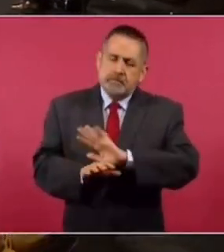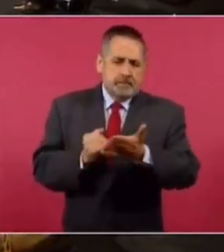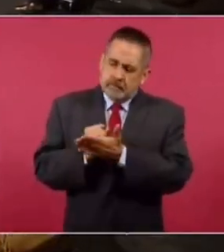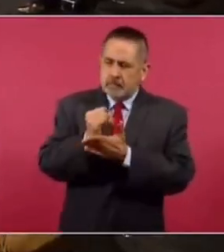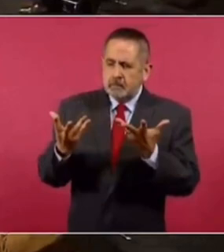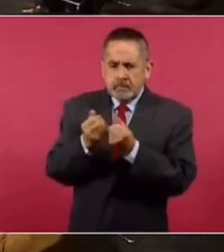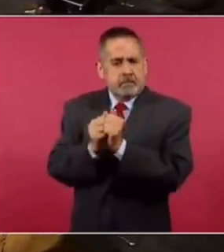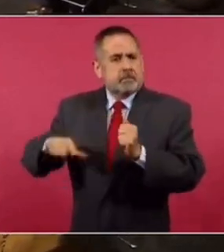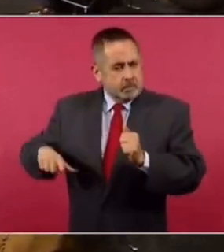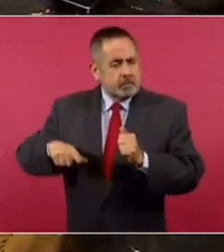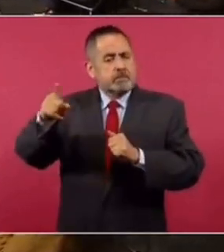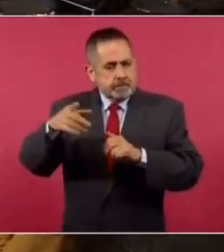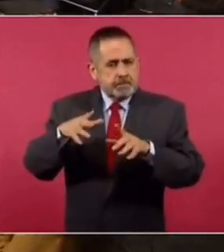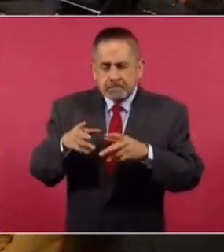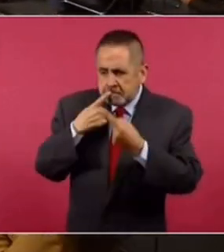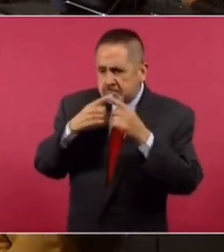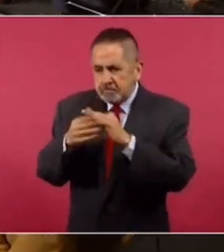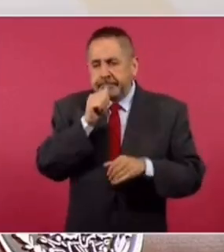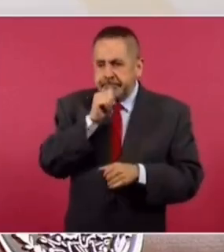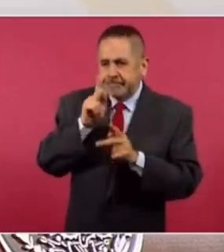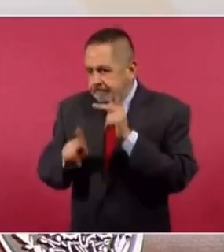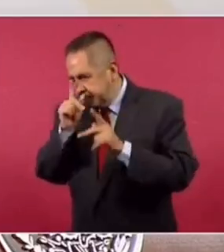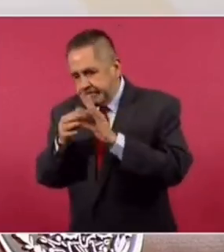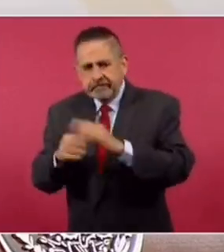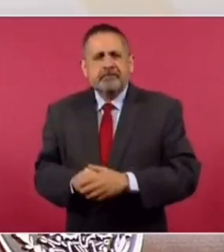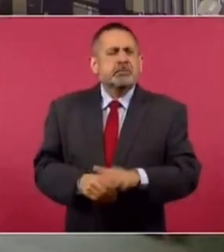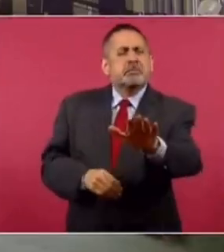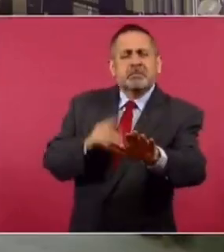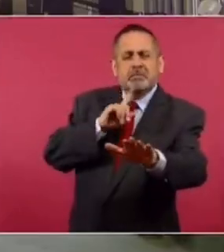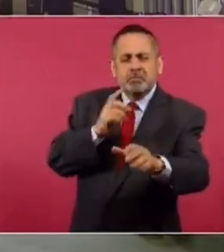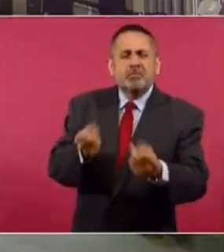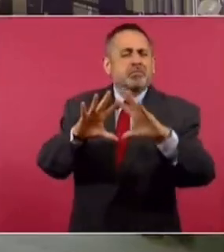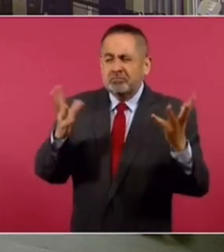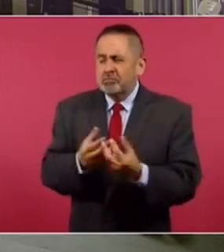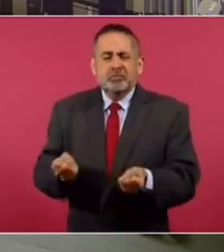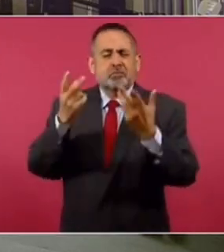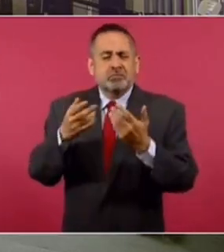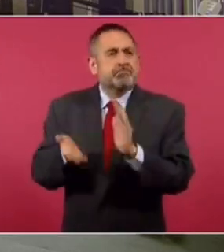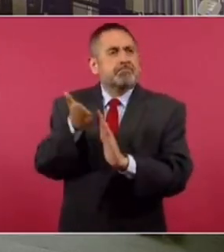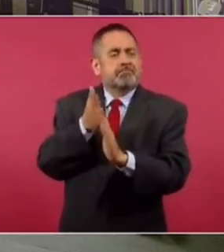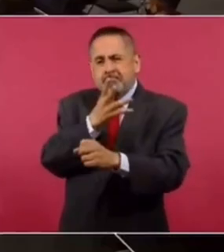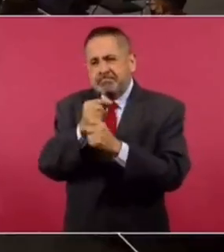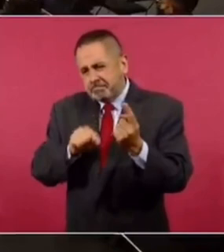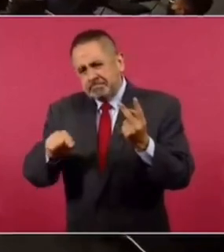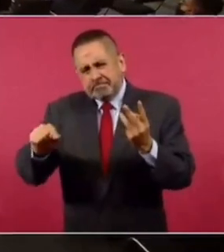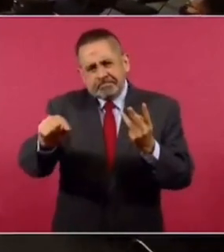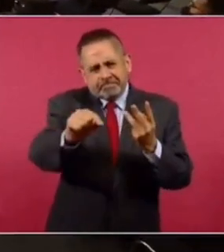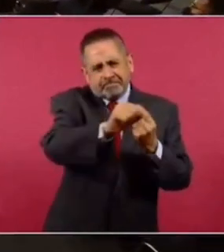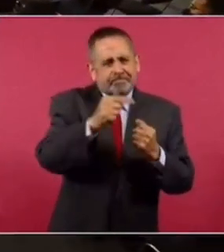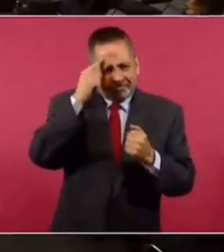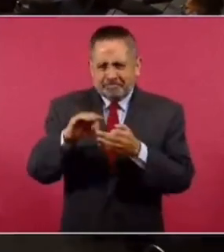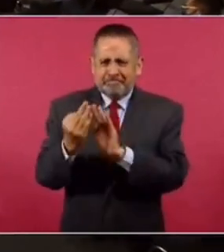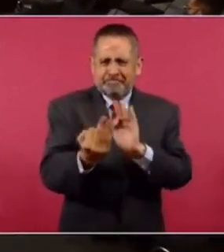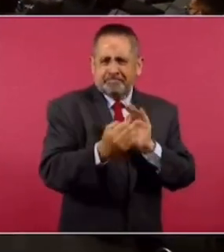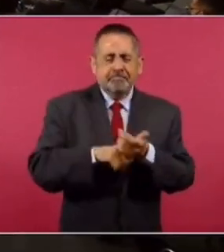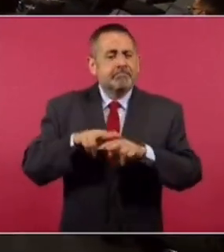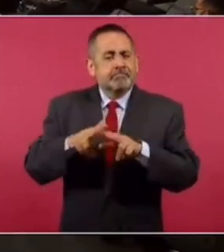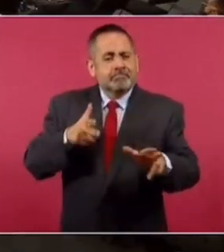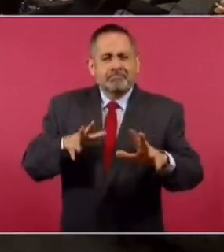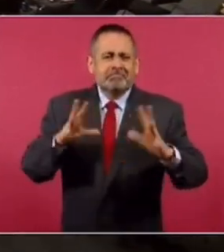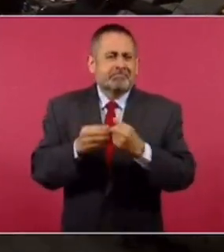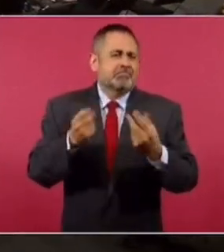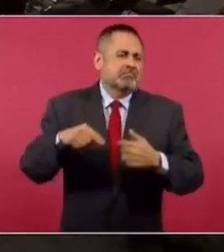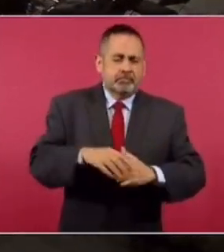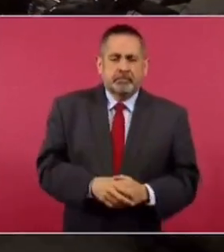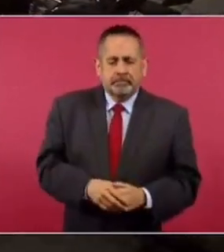decidimos, junto con el gobierno del estado, rehabilitar la plancha. ¿Alrededor de cuántas obras finalmente se van a hacer en torno a la trayectoria del Tren Maya